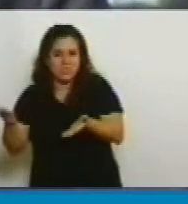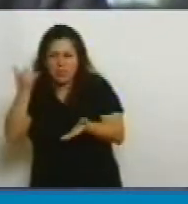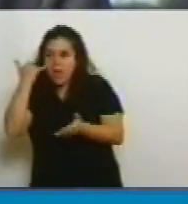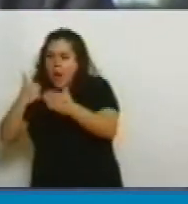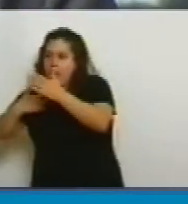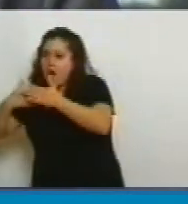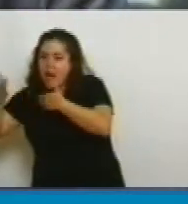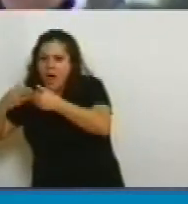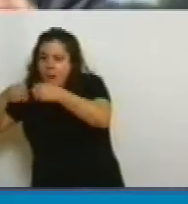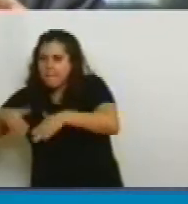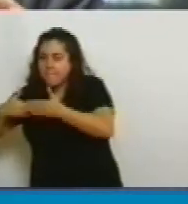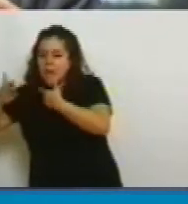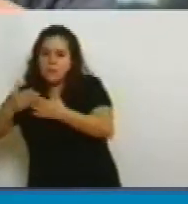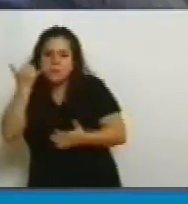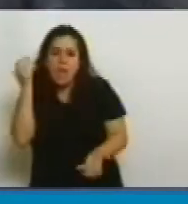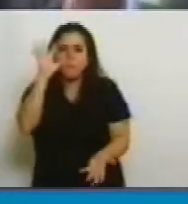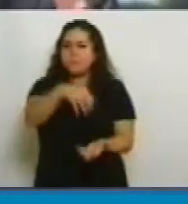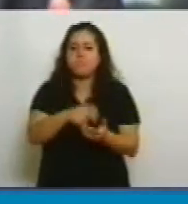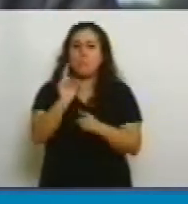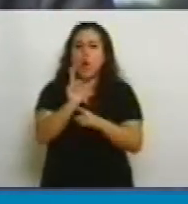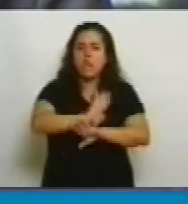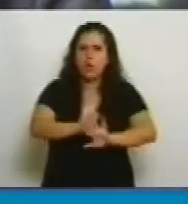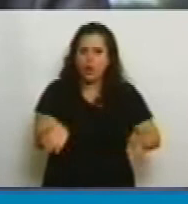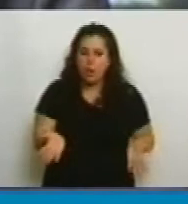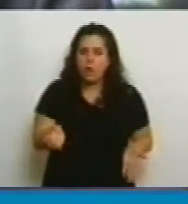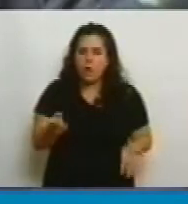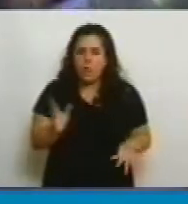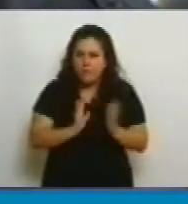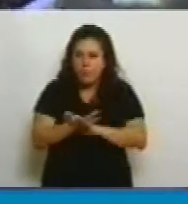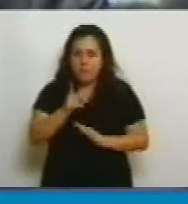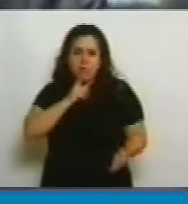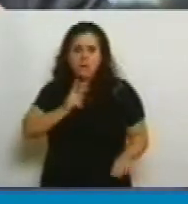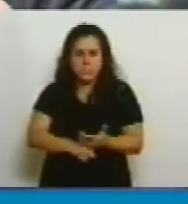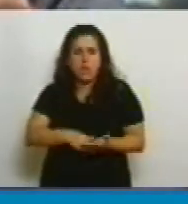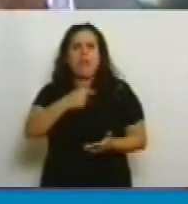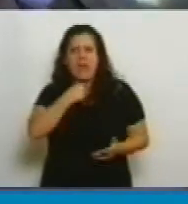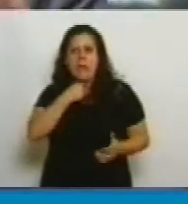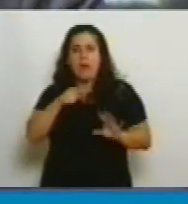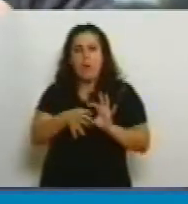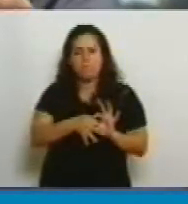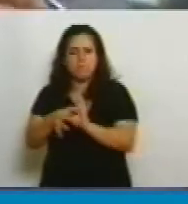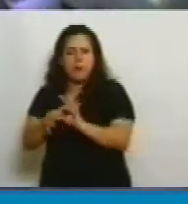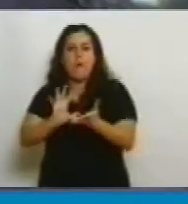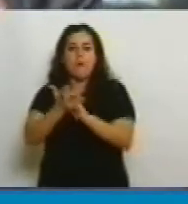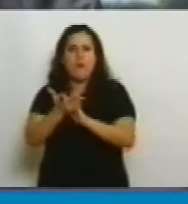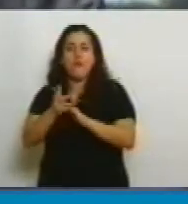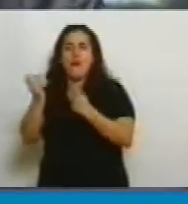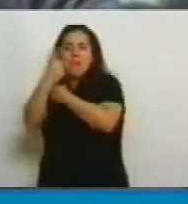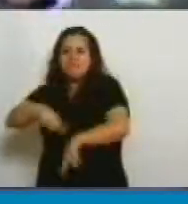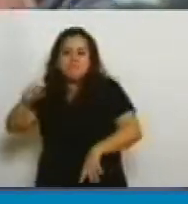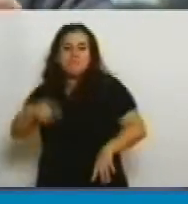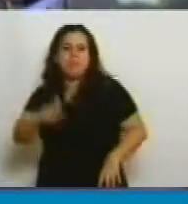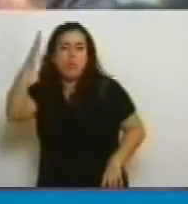y logró quizás sin proponérselo formar parte de la vida cultural